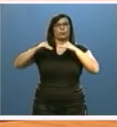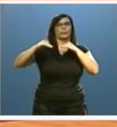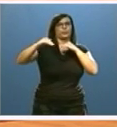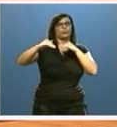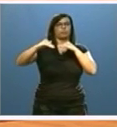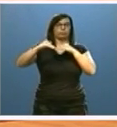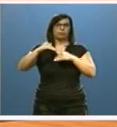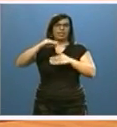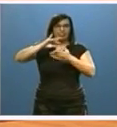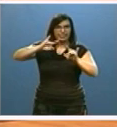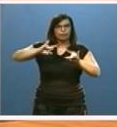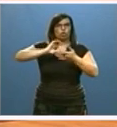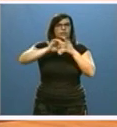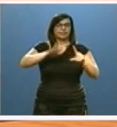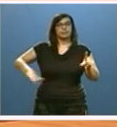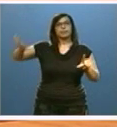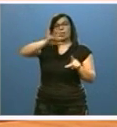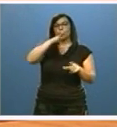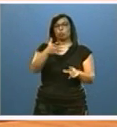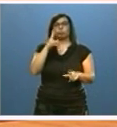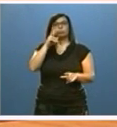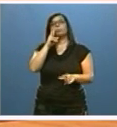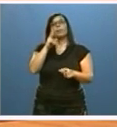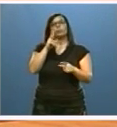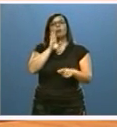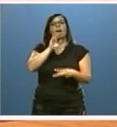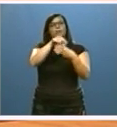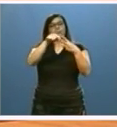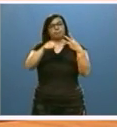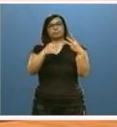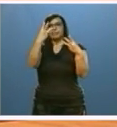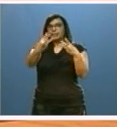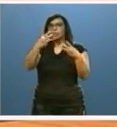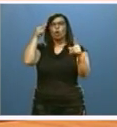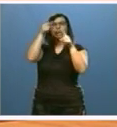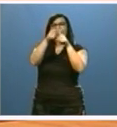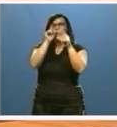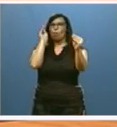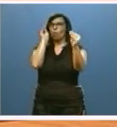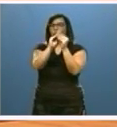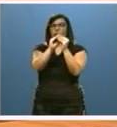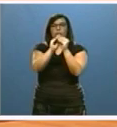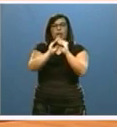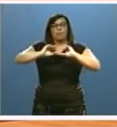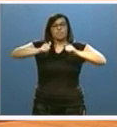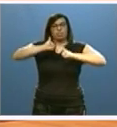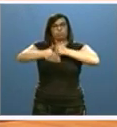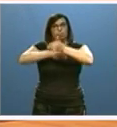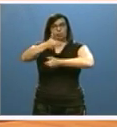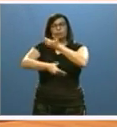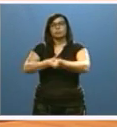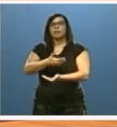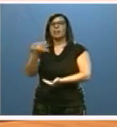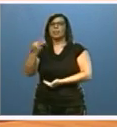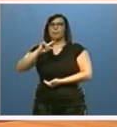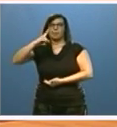comunidad. Vemos así como estas tres figuras comparten un mismo objetivo y su puesta en marcha depende del inicial acuerdo